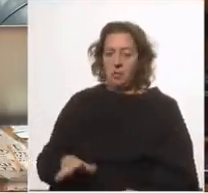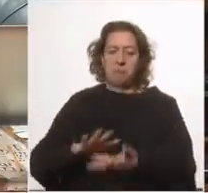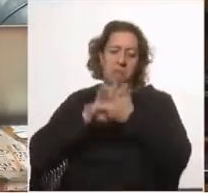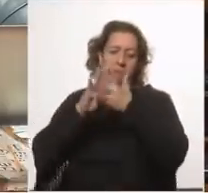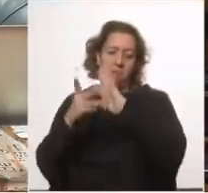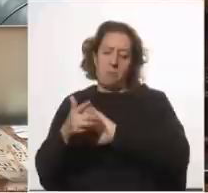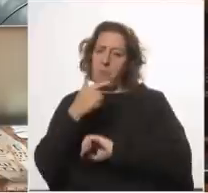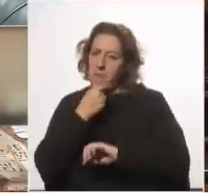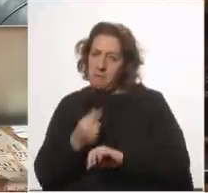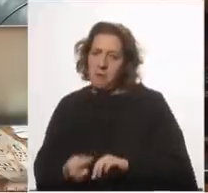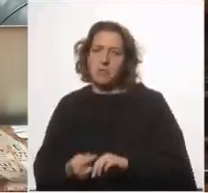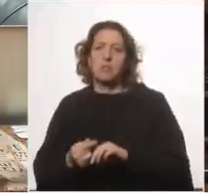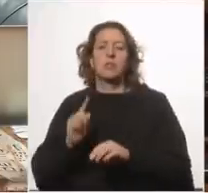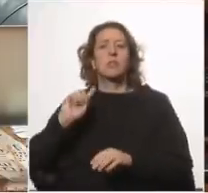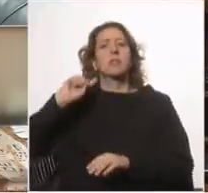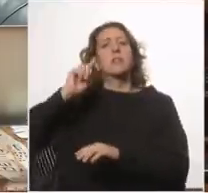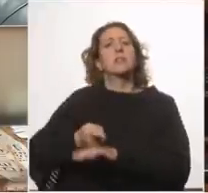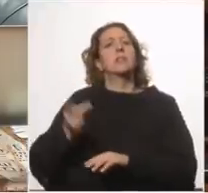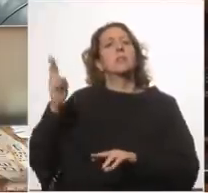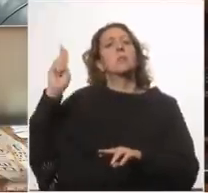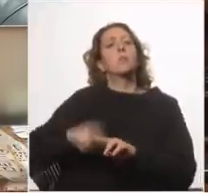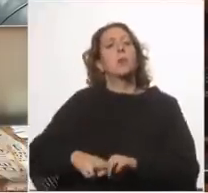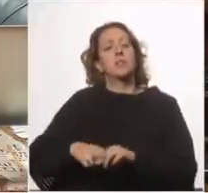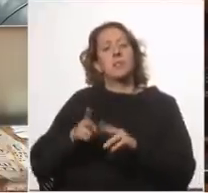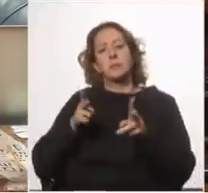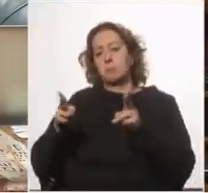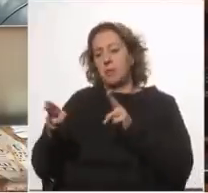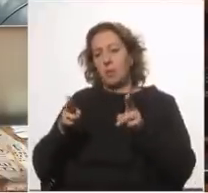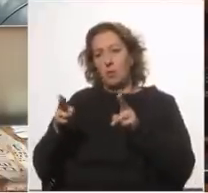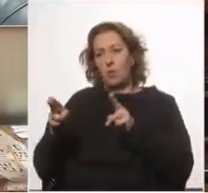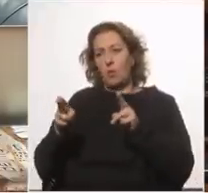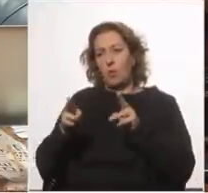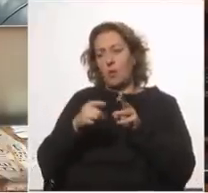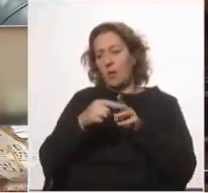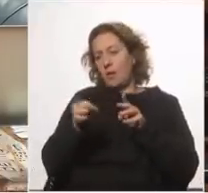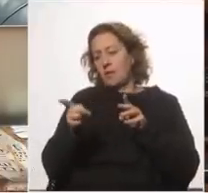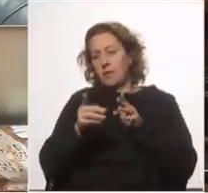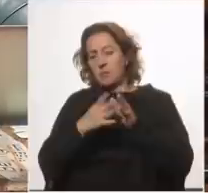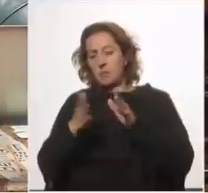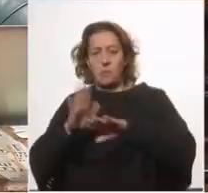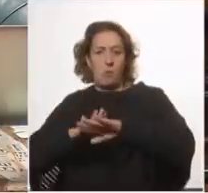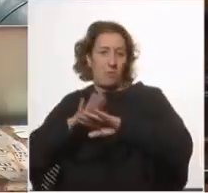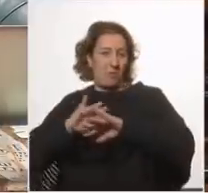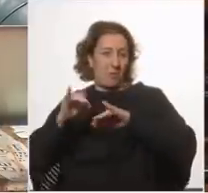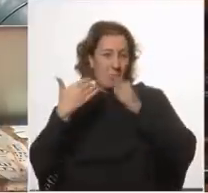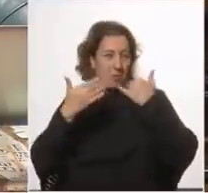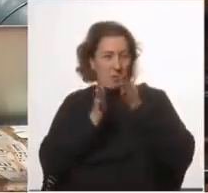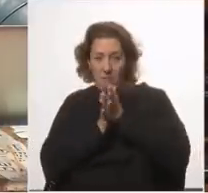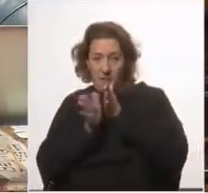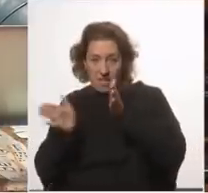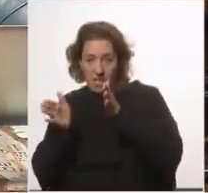sencilla define las muertes que se ocasionaron en los periodos de ola en esta ola bifásica de la que estamos hablando